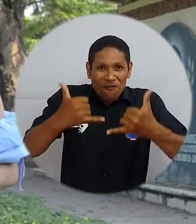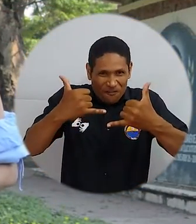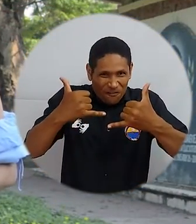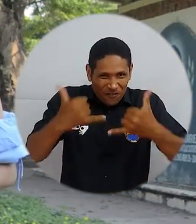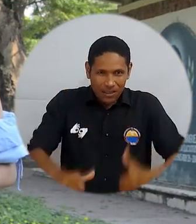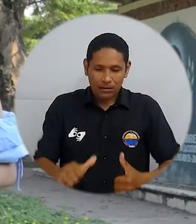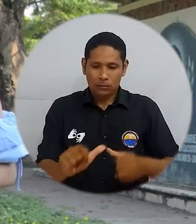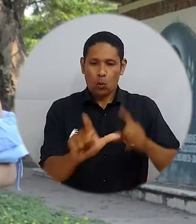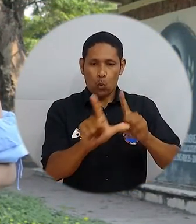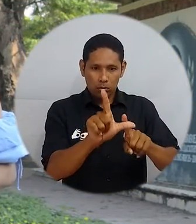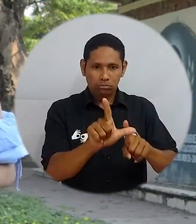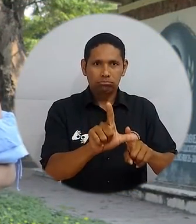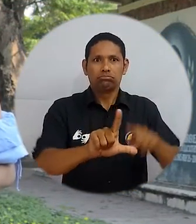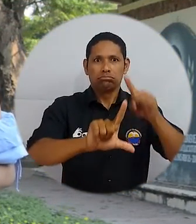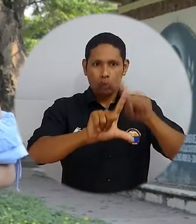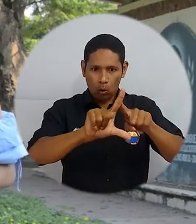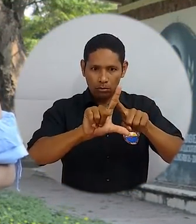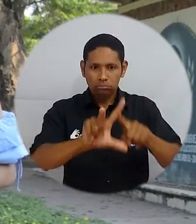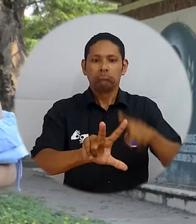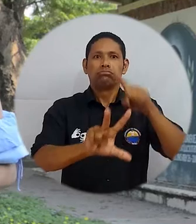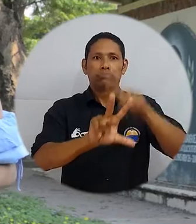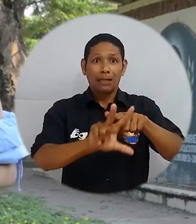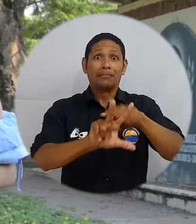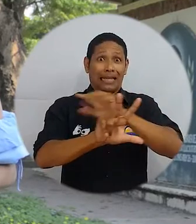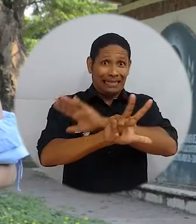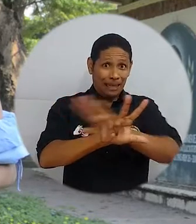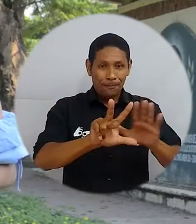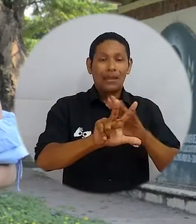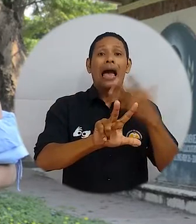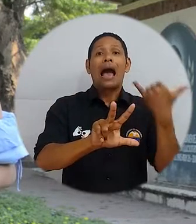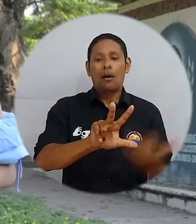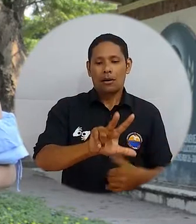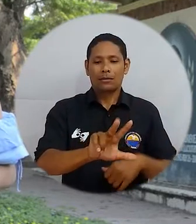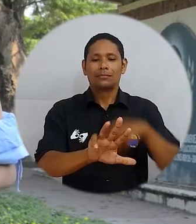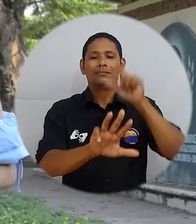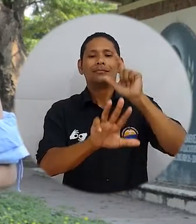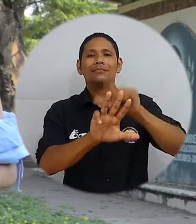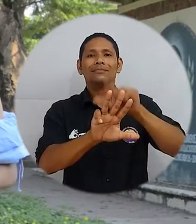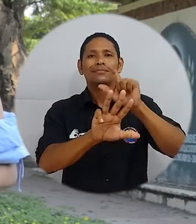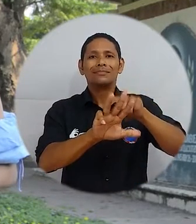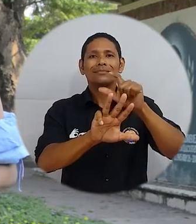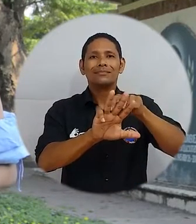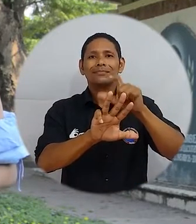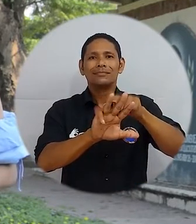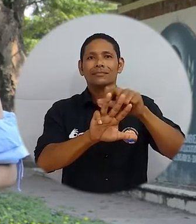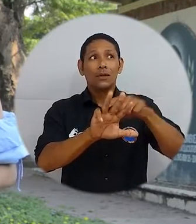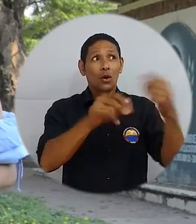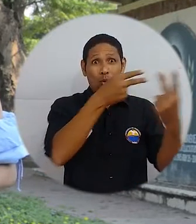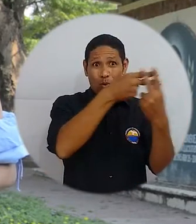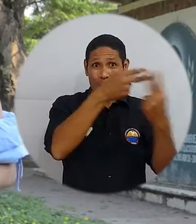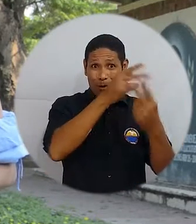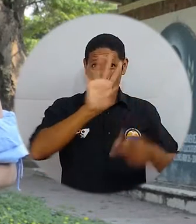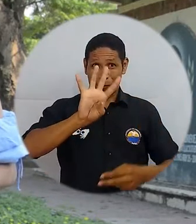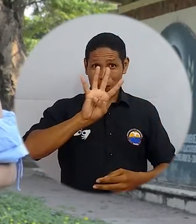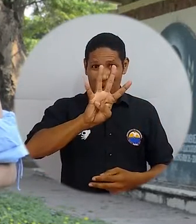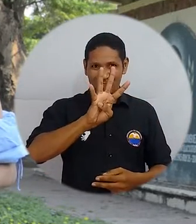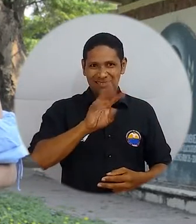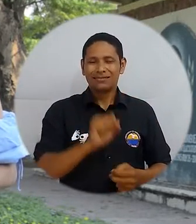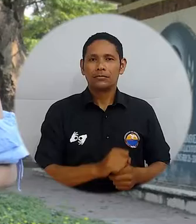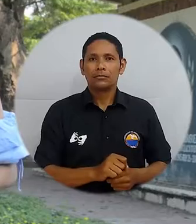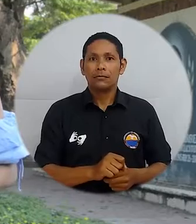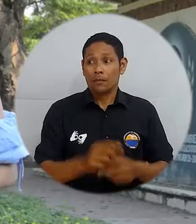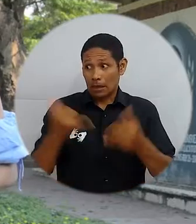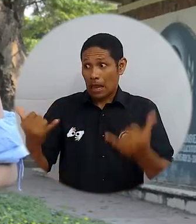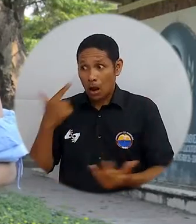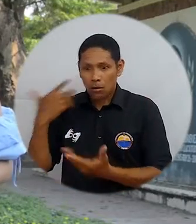Finalizamos este segmento de presentación de los candidatos a la consulta para rector de la institución con el candidato número 4 en el aplicativo